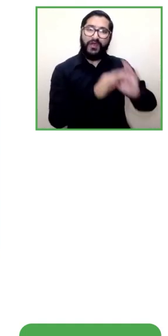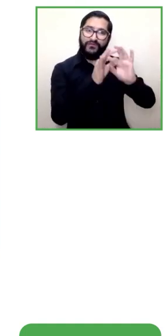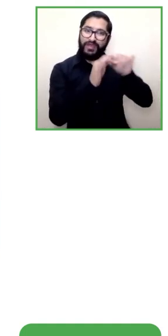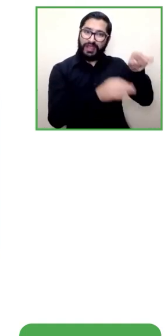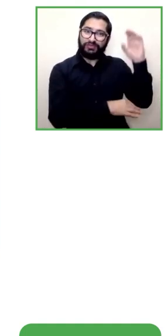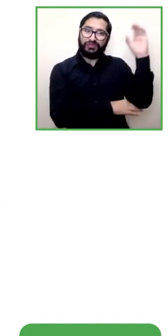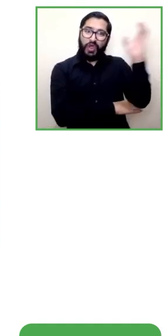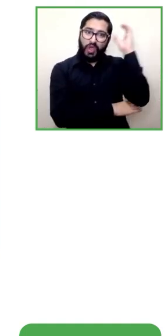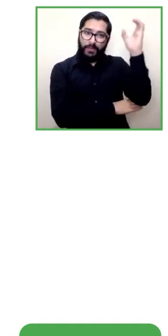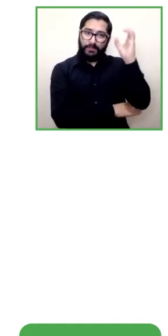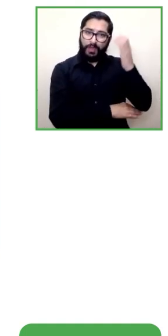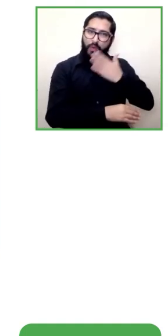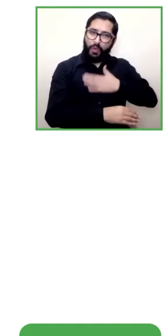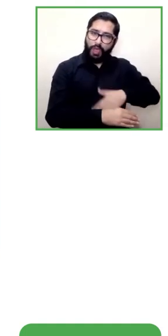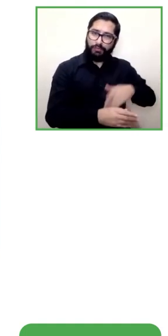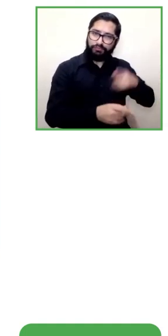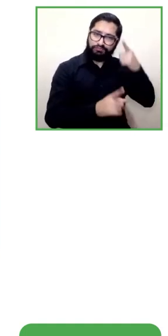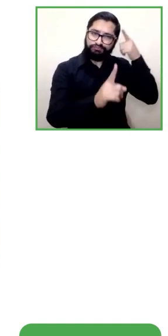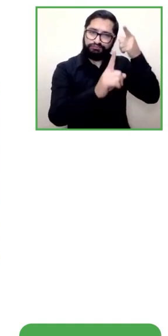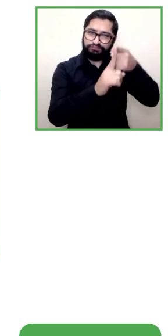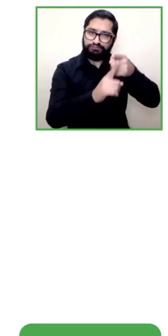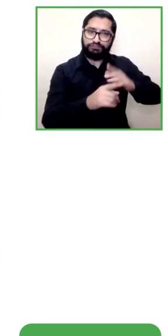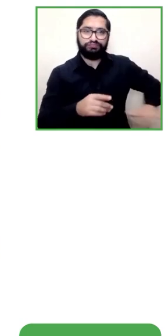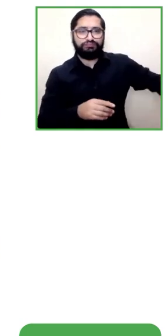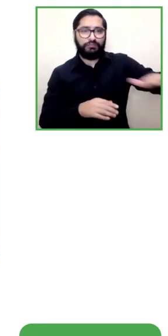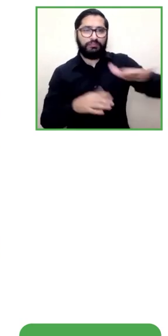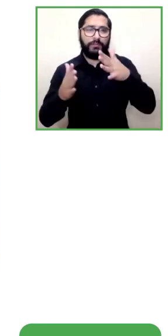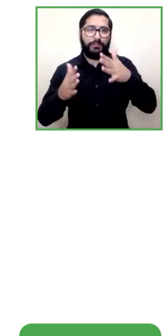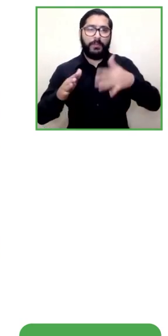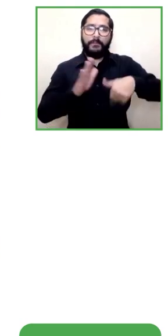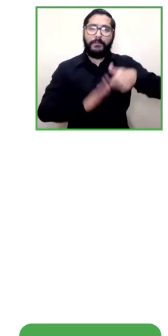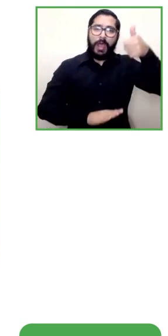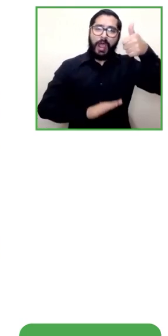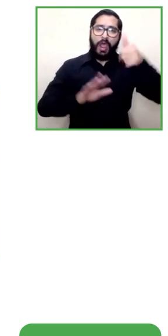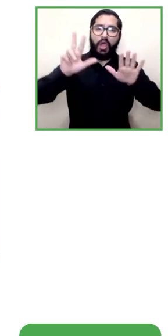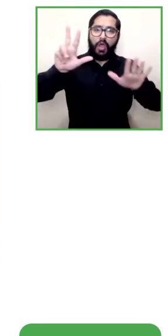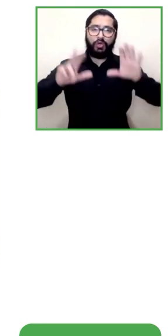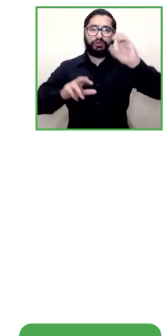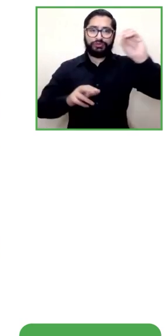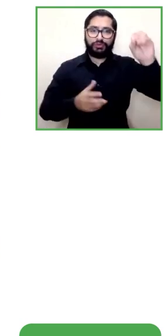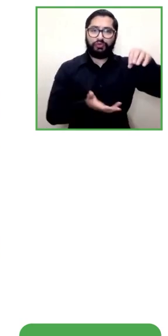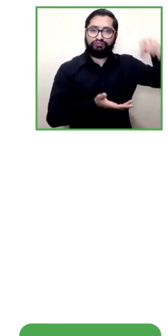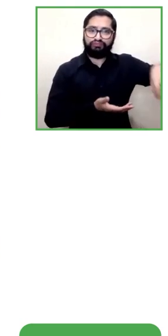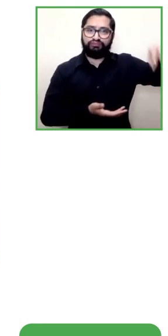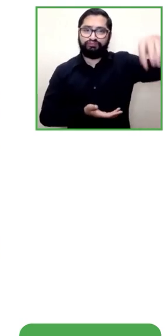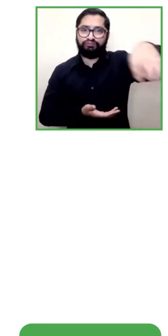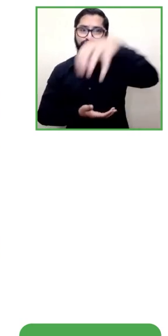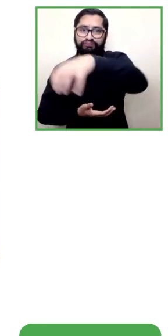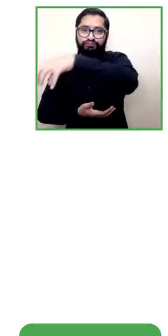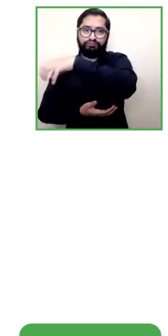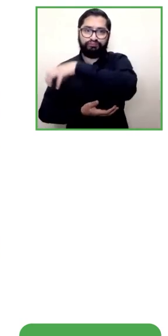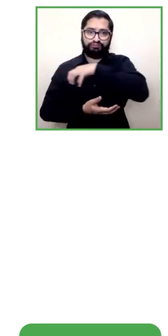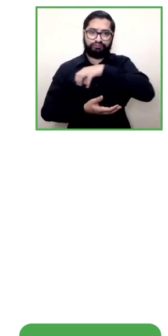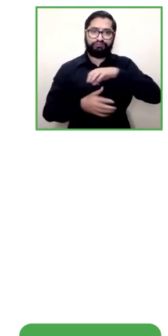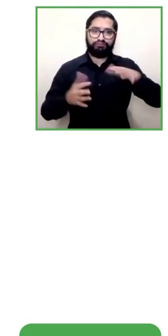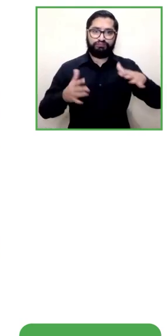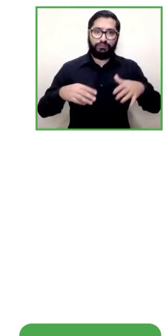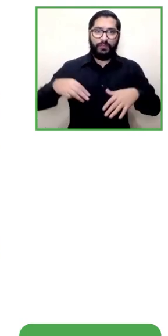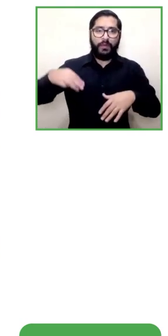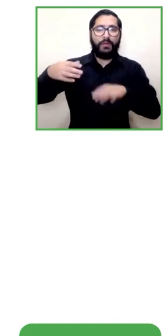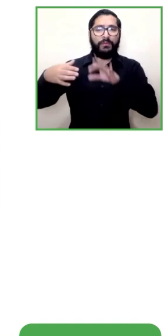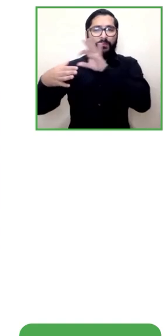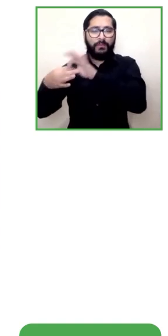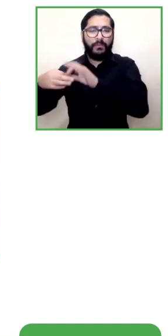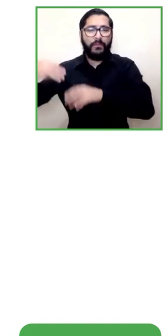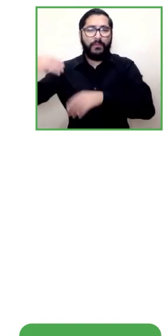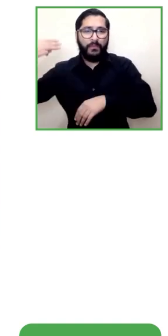municipios de Colombia en Colombia tenemos mil municipios y la meta es alcanzarlos a futuro todos los mil municipios que